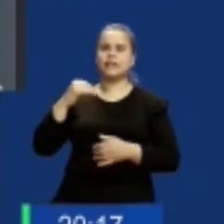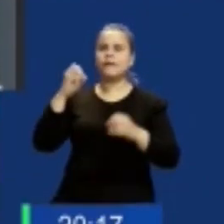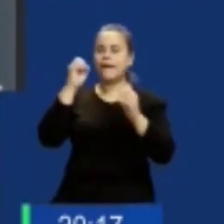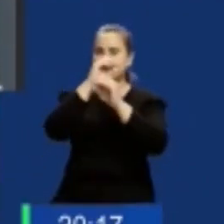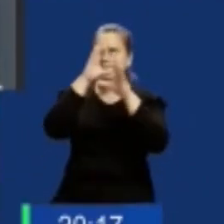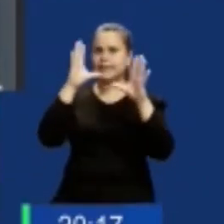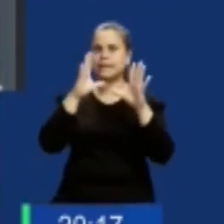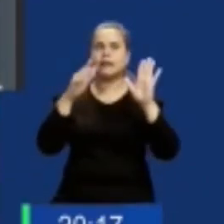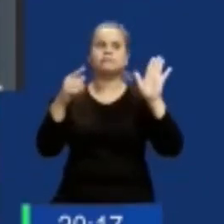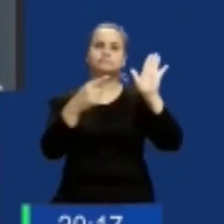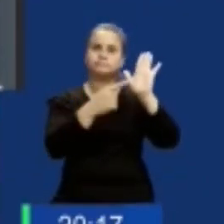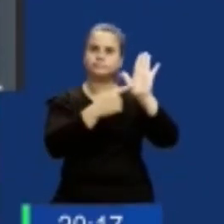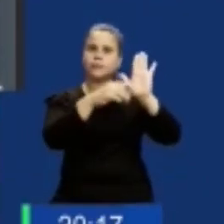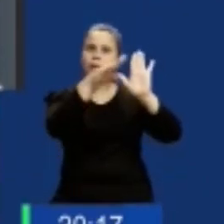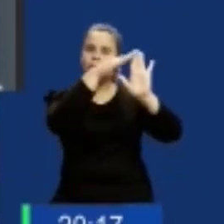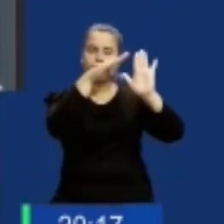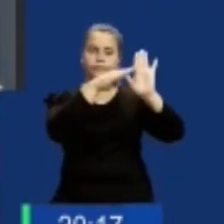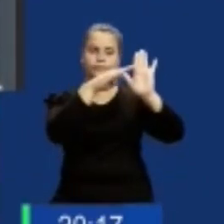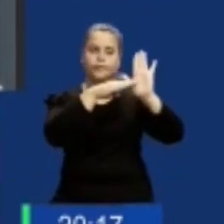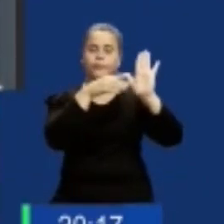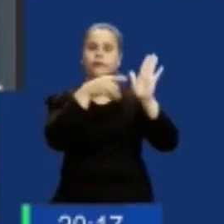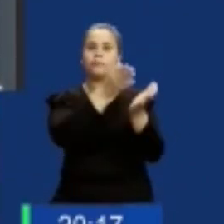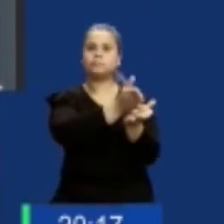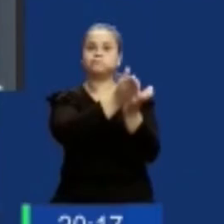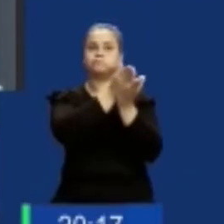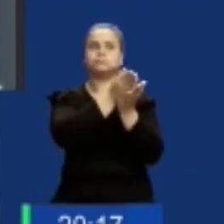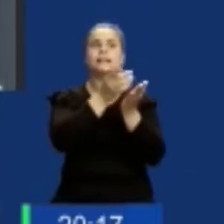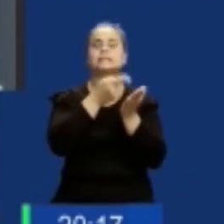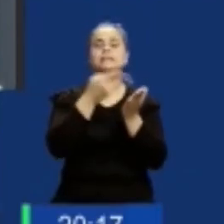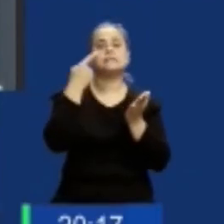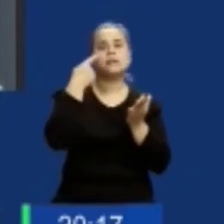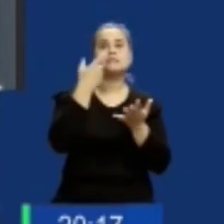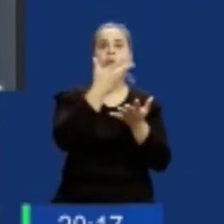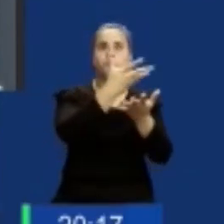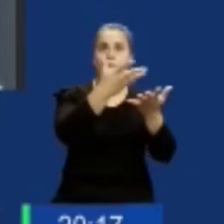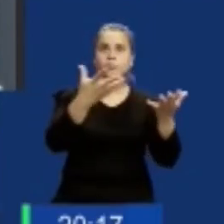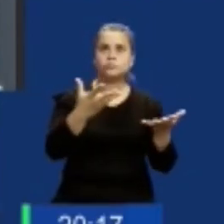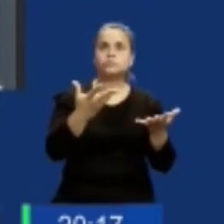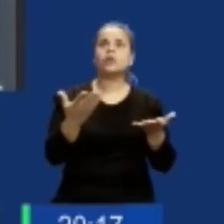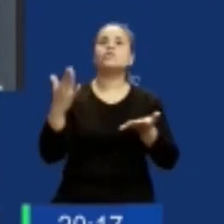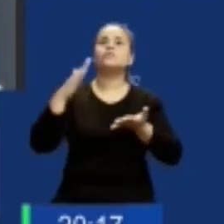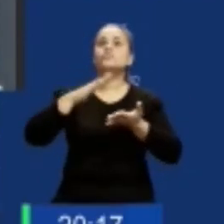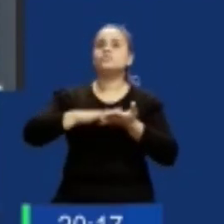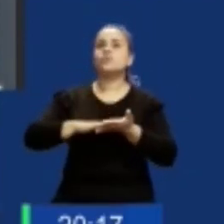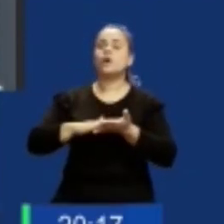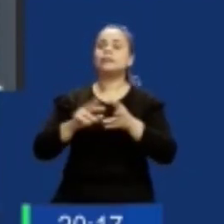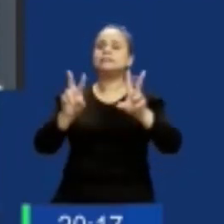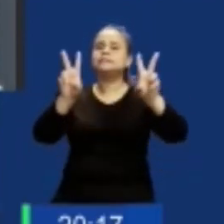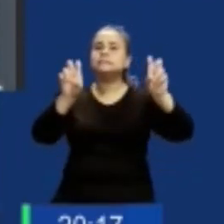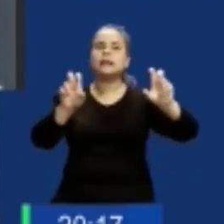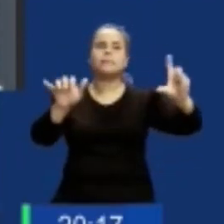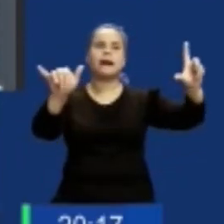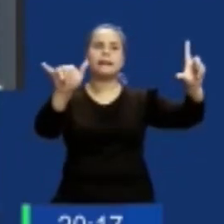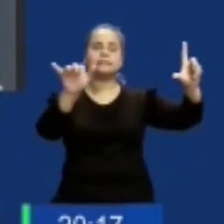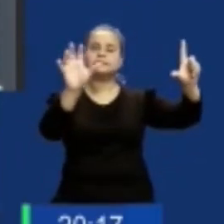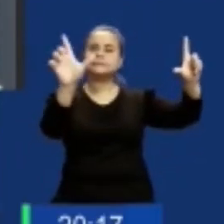intercambiar ideas acerca de la discriminación y la violencia, muy importante también su visión acerca de la televisión del fútbol, que ya es un hecho en todo el territorio argentino.